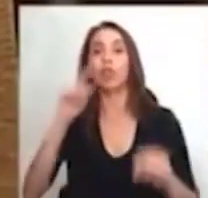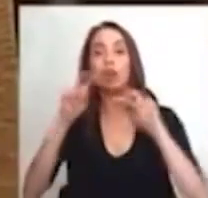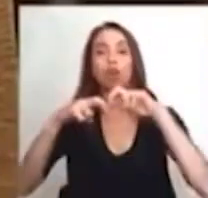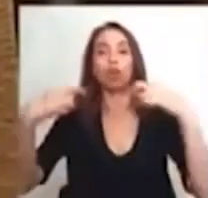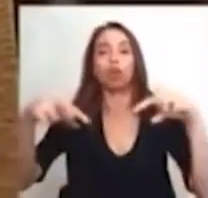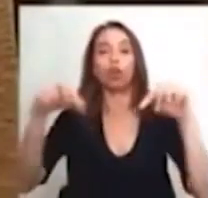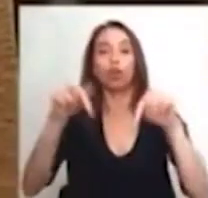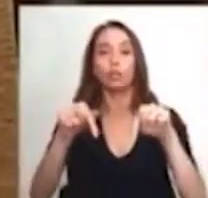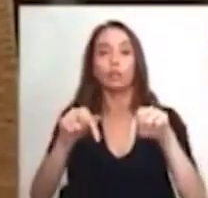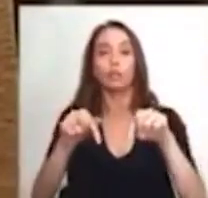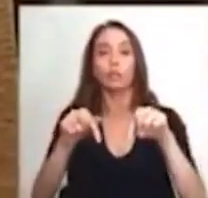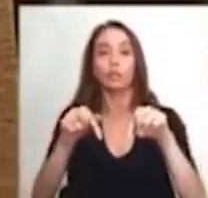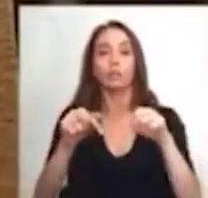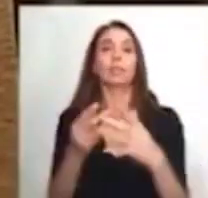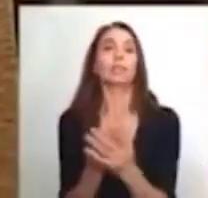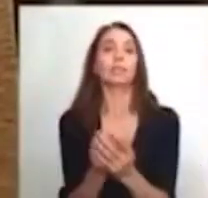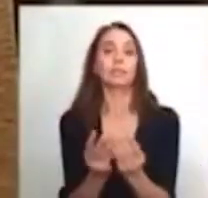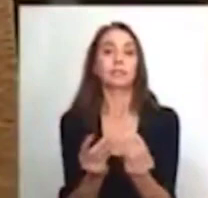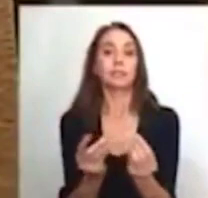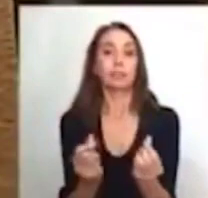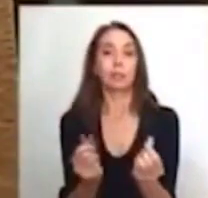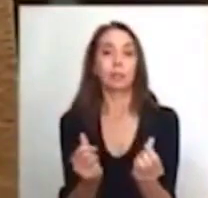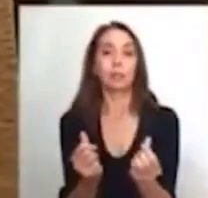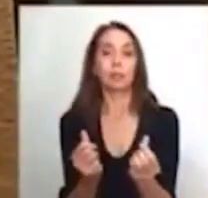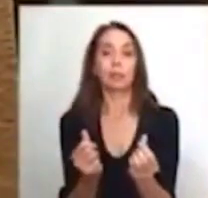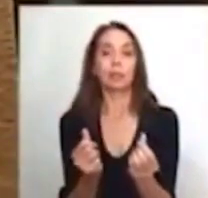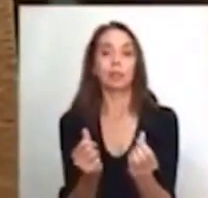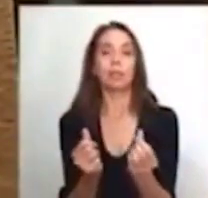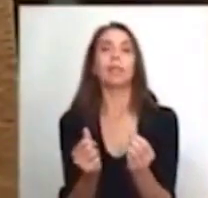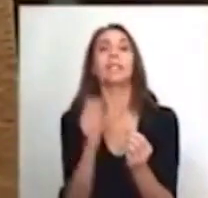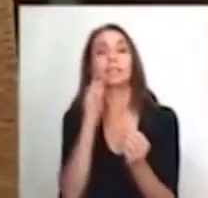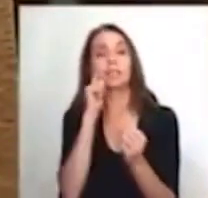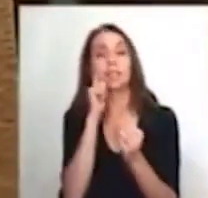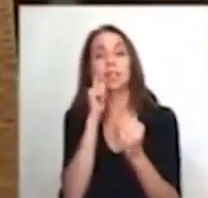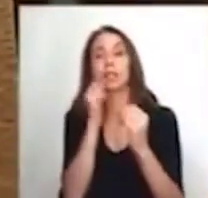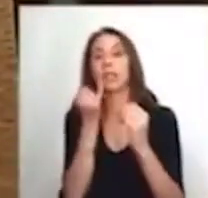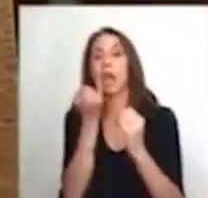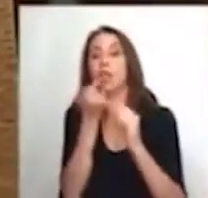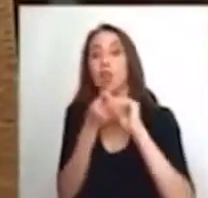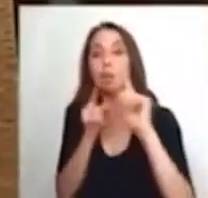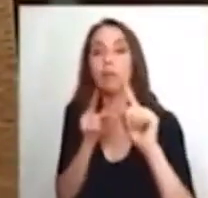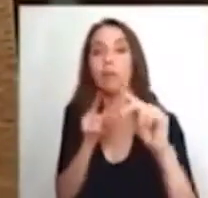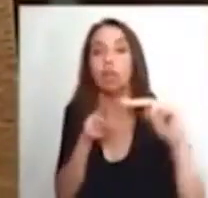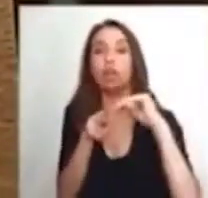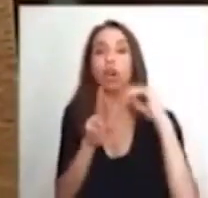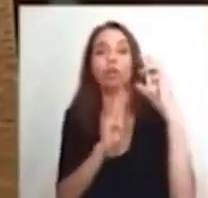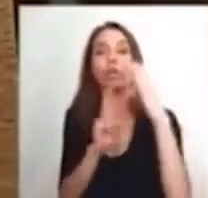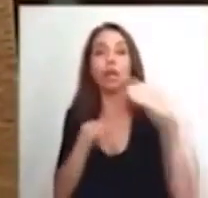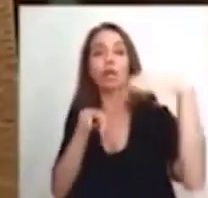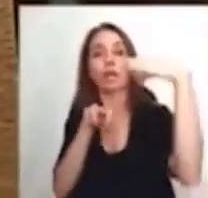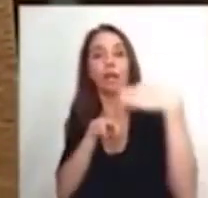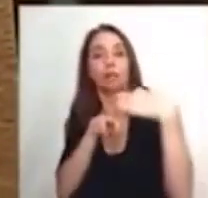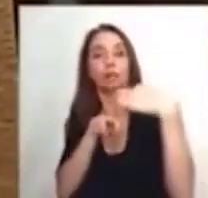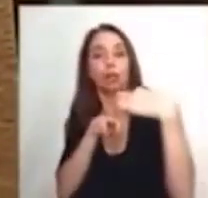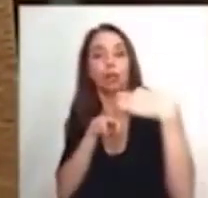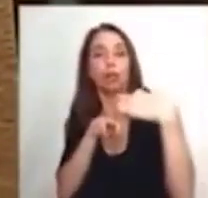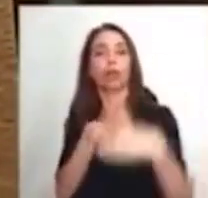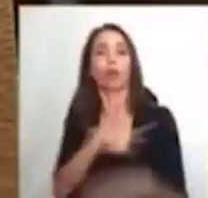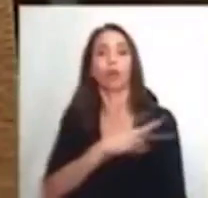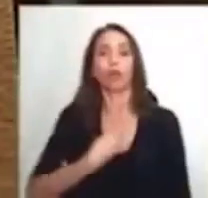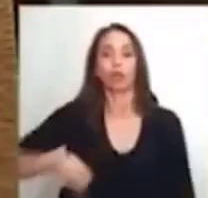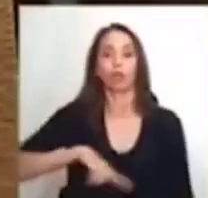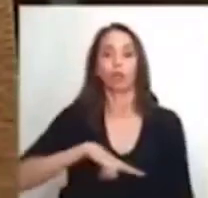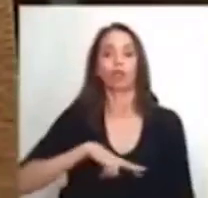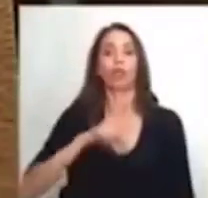Es simplemente cortar las relaciones con aquellos que están al frente. Nosotros tenemos un elemento